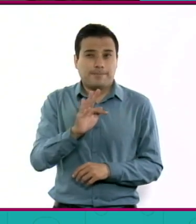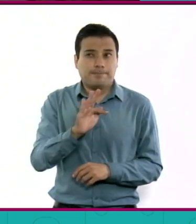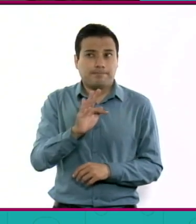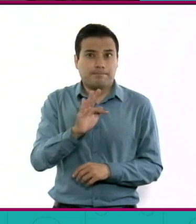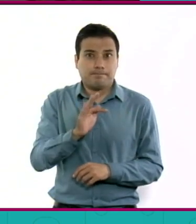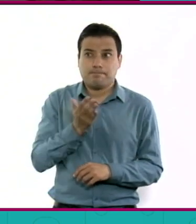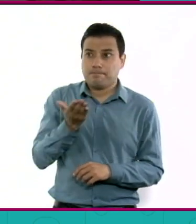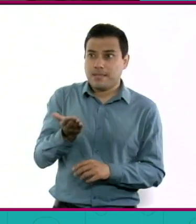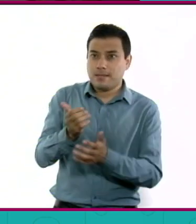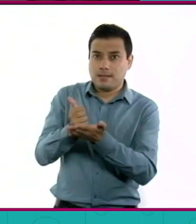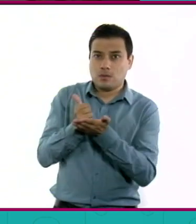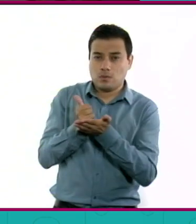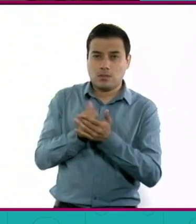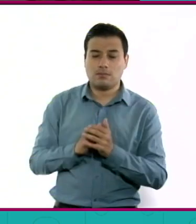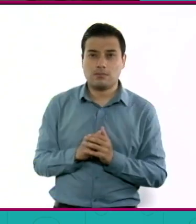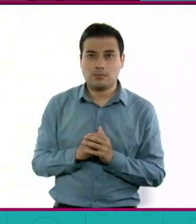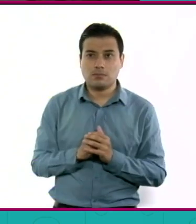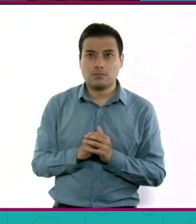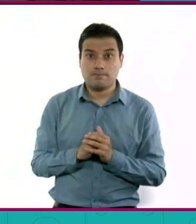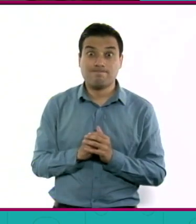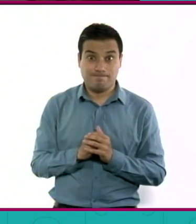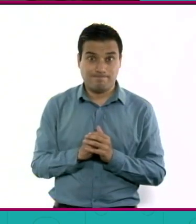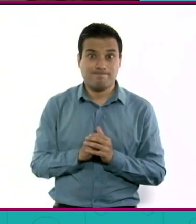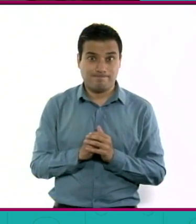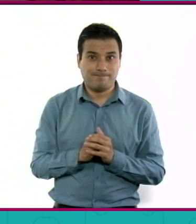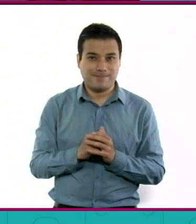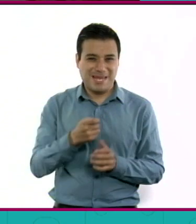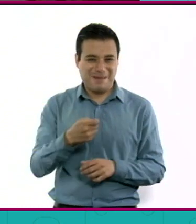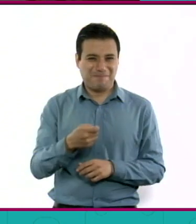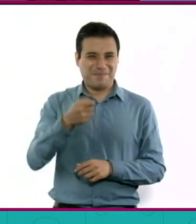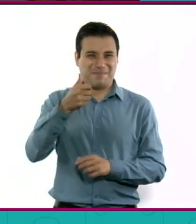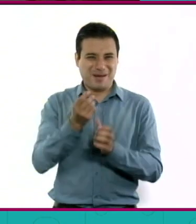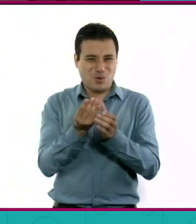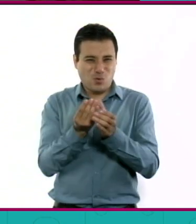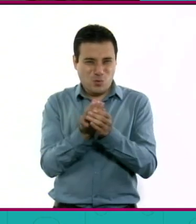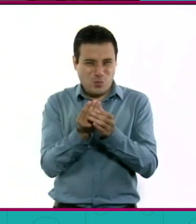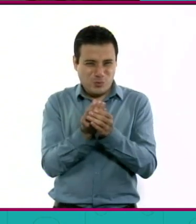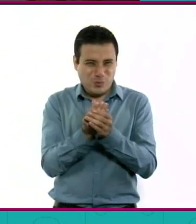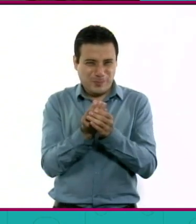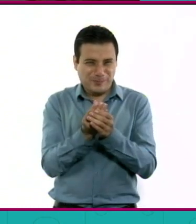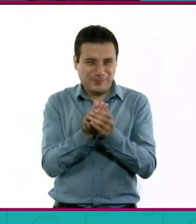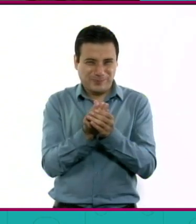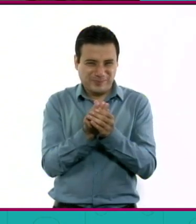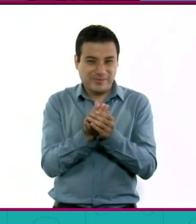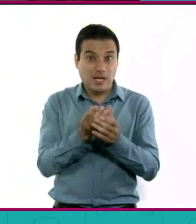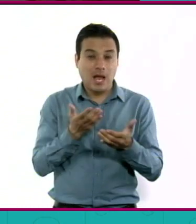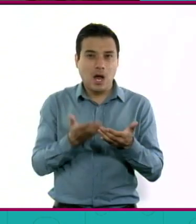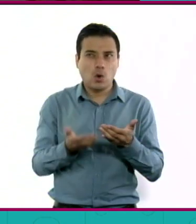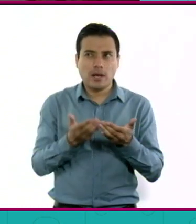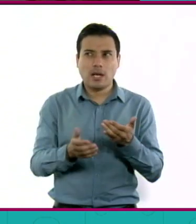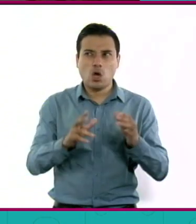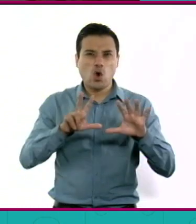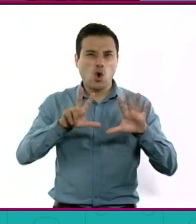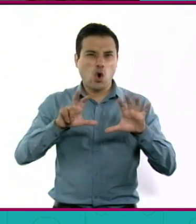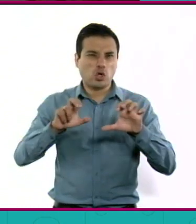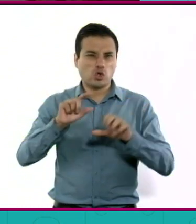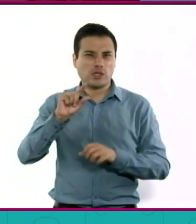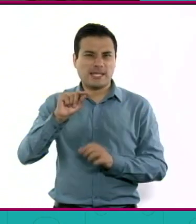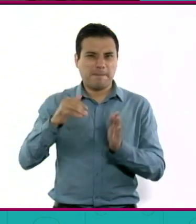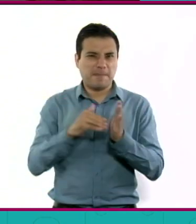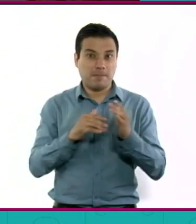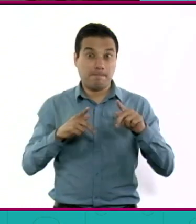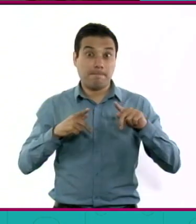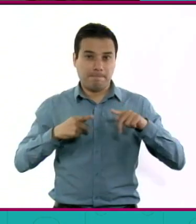ayuda. En este primer curso que les estoy platicando, les digo que vamos ya en 870 mil inscritos, que